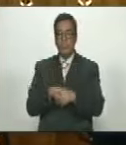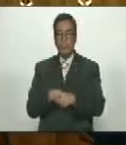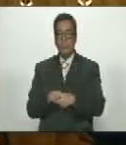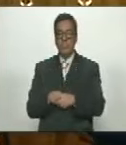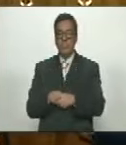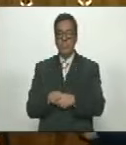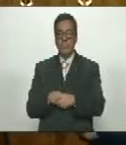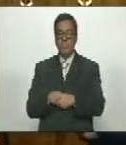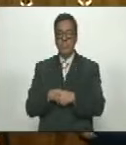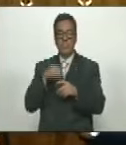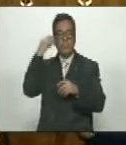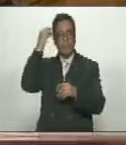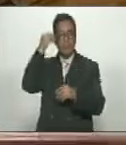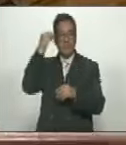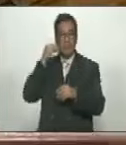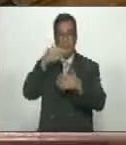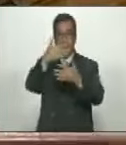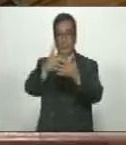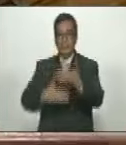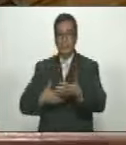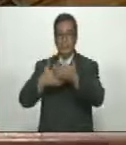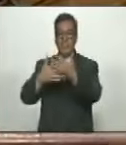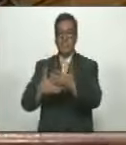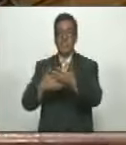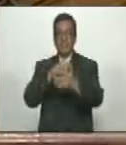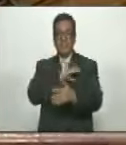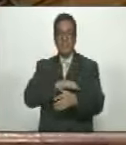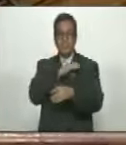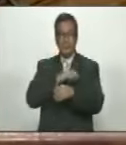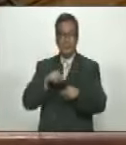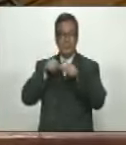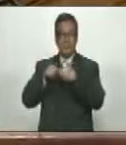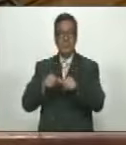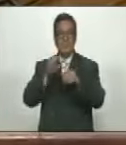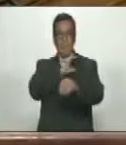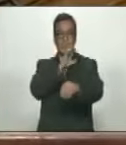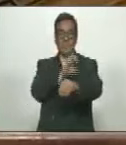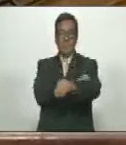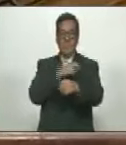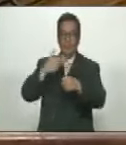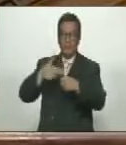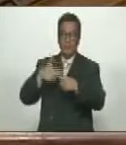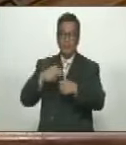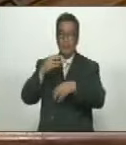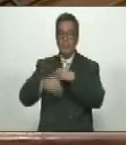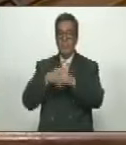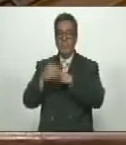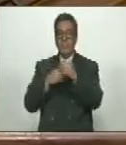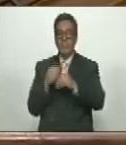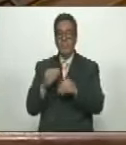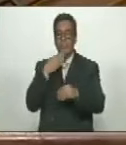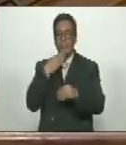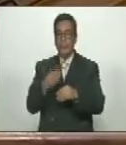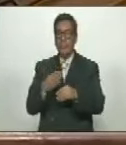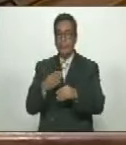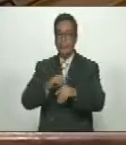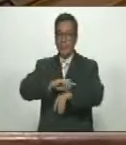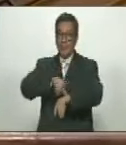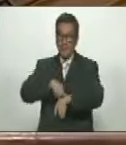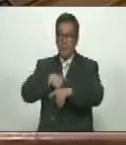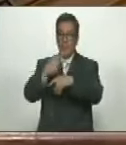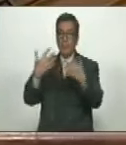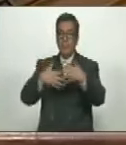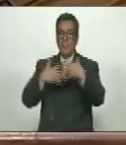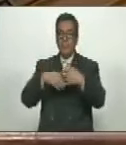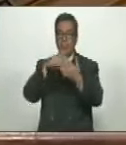considerar los informes presentados por la comisión permanente de energía y petróleo relacionados con la solicitud de prórroga de las